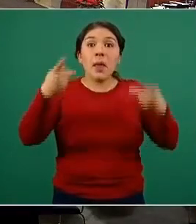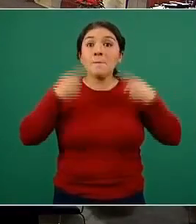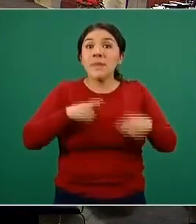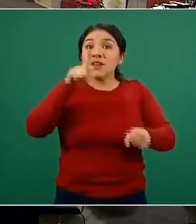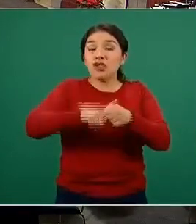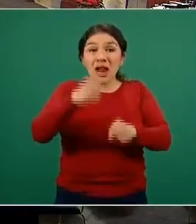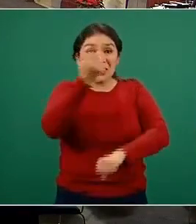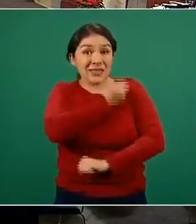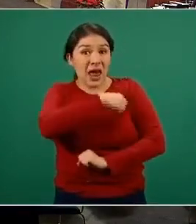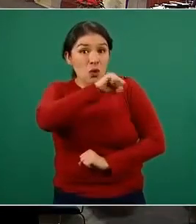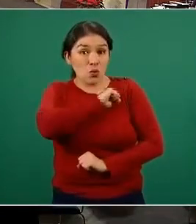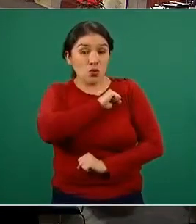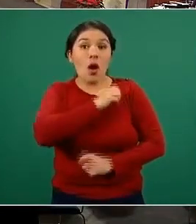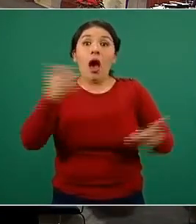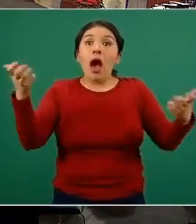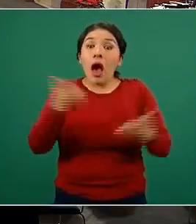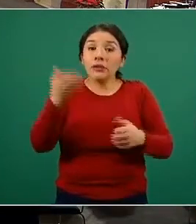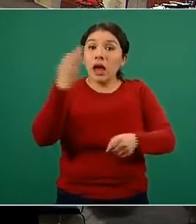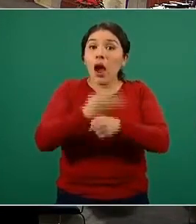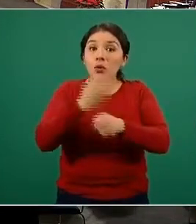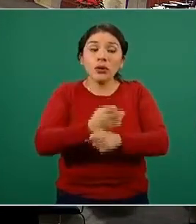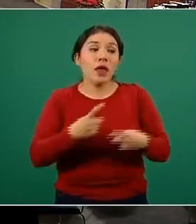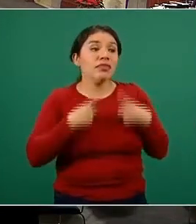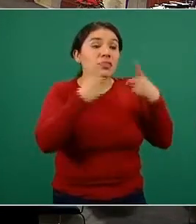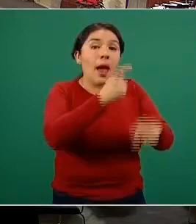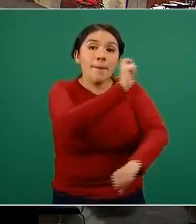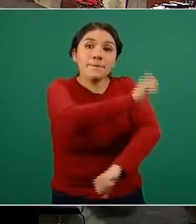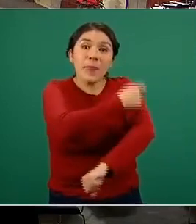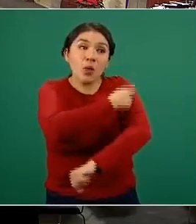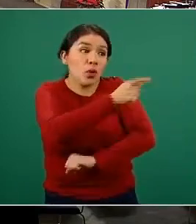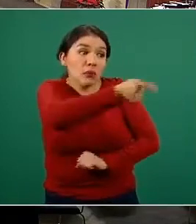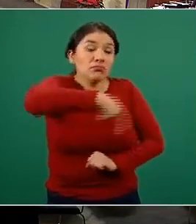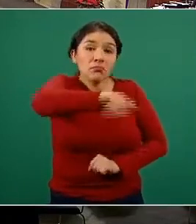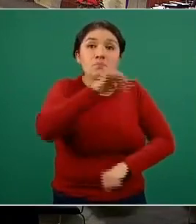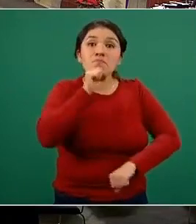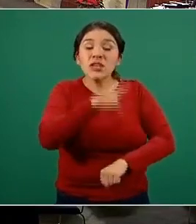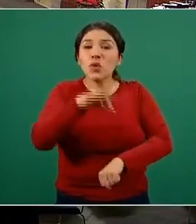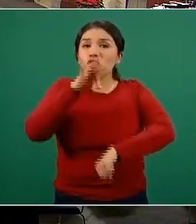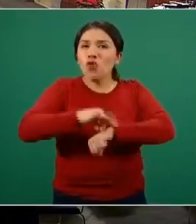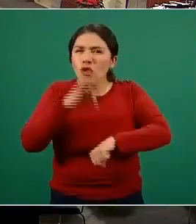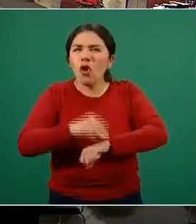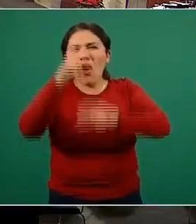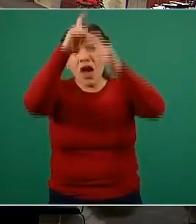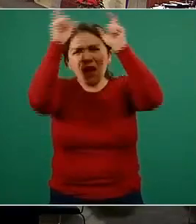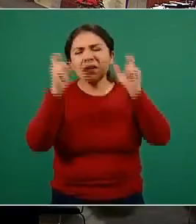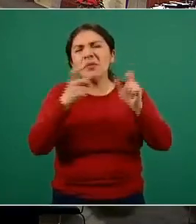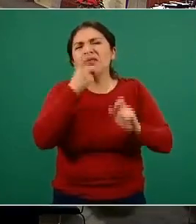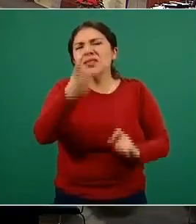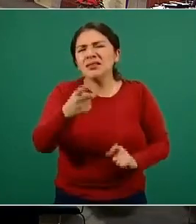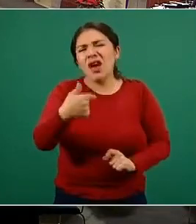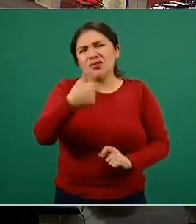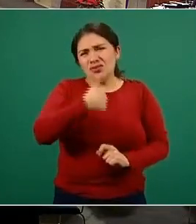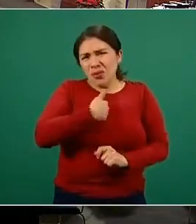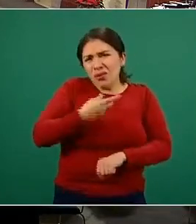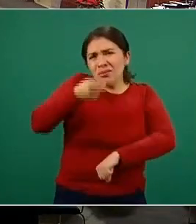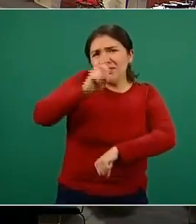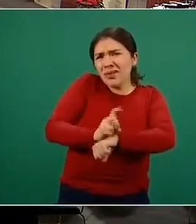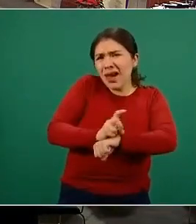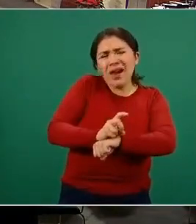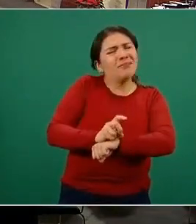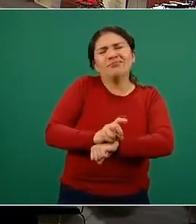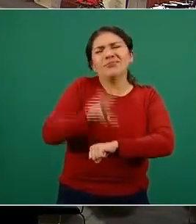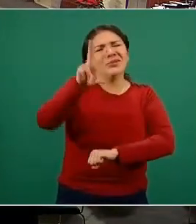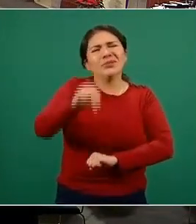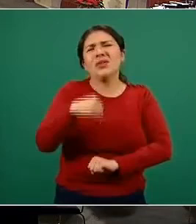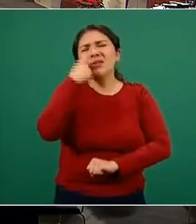personal de salud es quien recibe en este momento la vacuna y el propio personal expresó que no estaba disponible, no quería